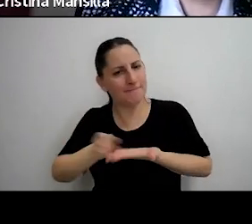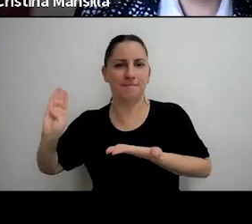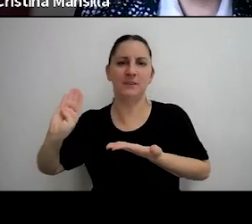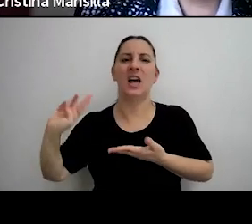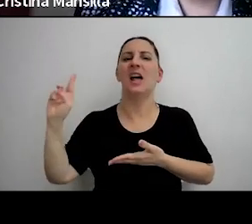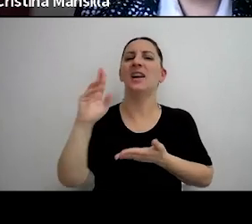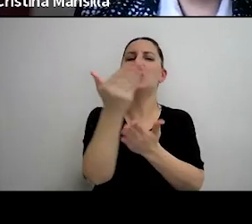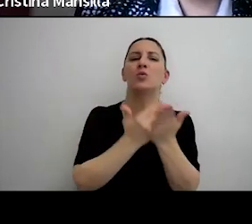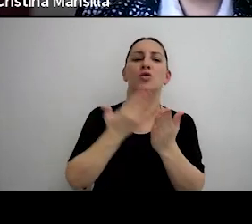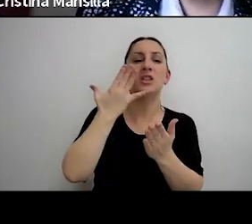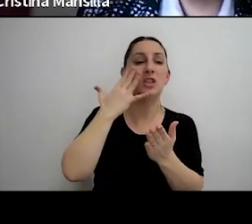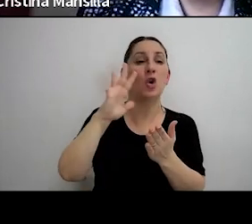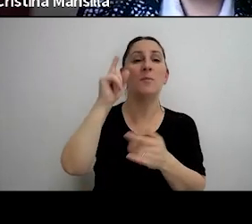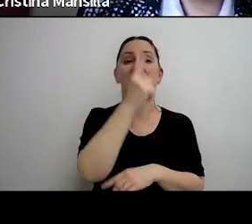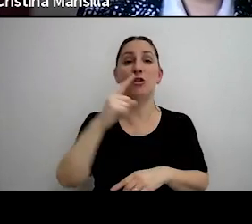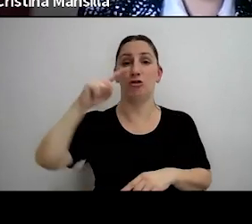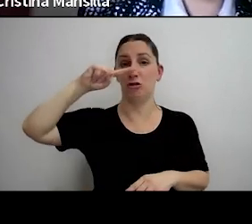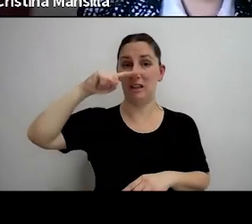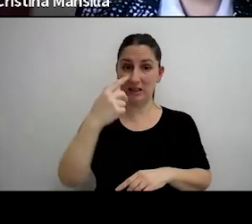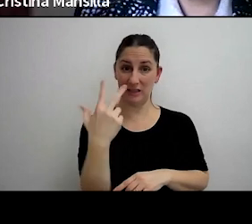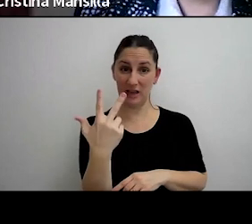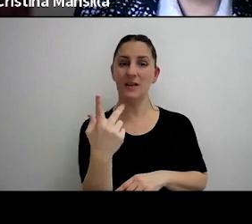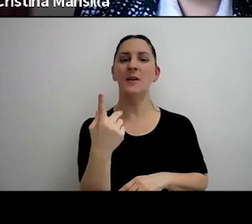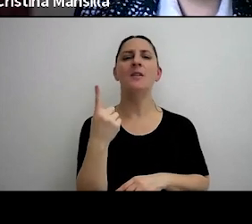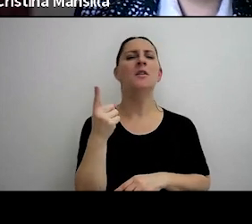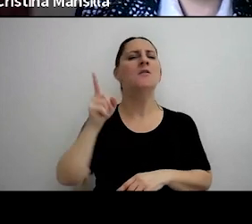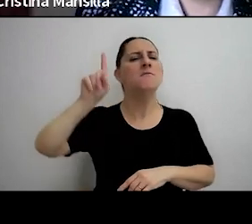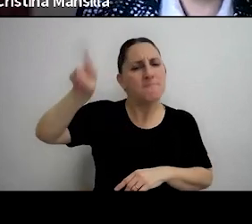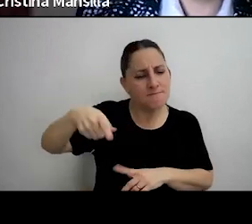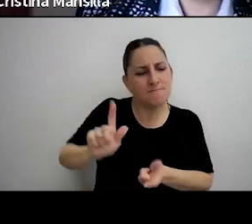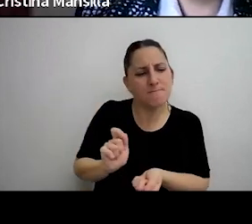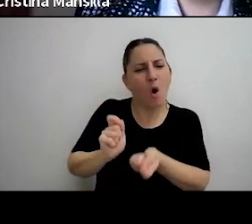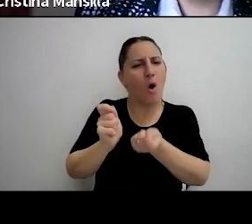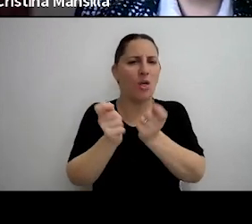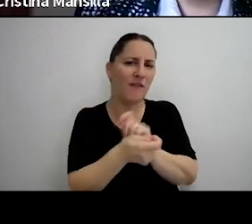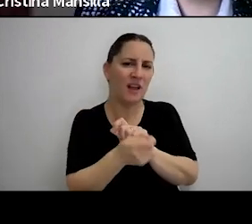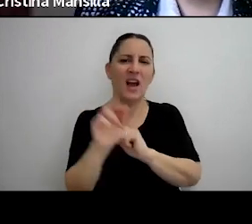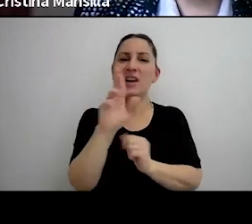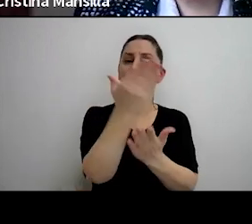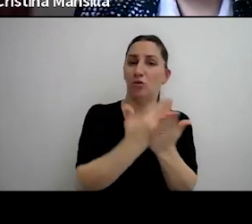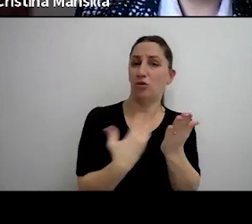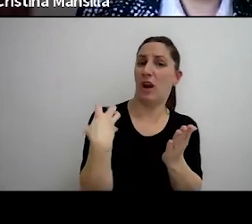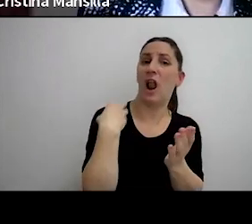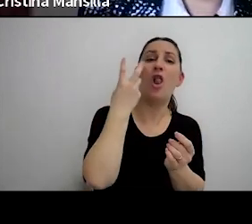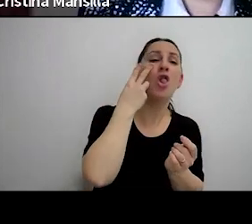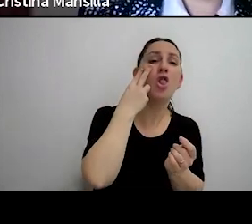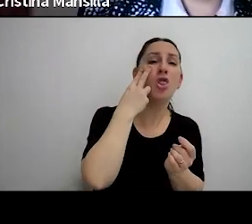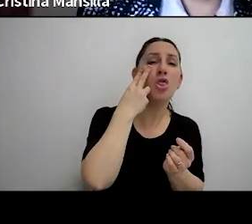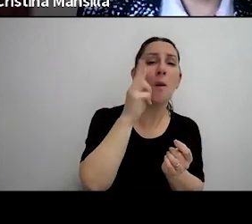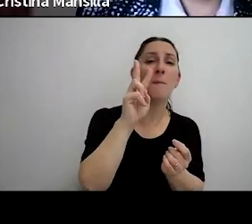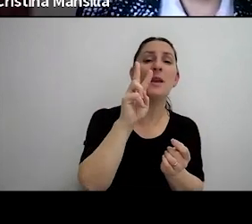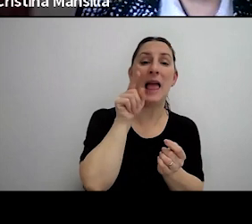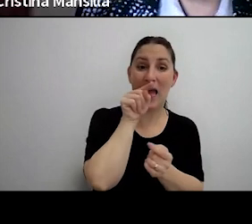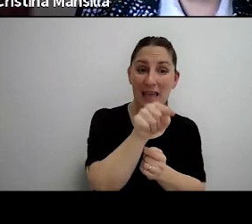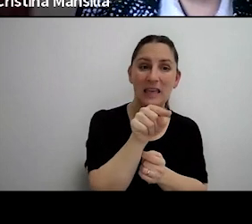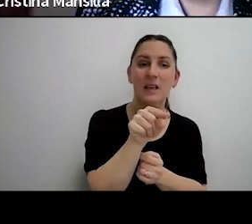resolución 5173, que vino a modificar a la resolución general 2000, donde